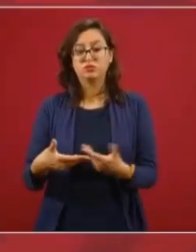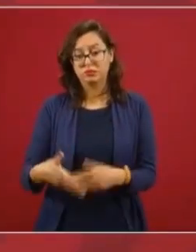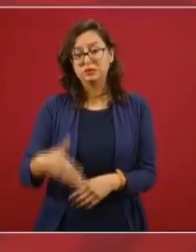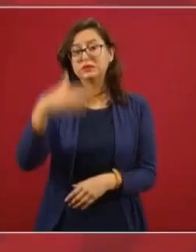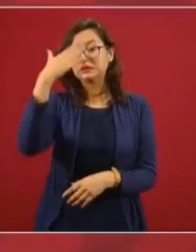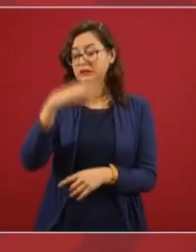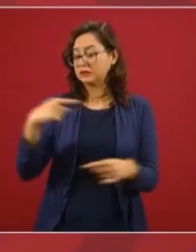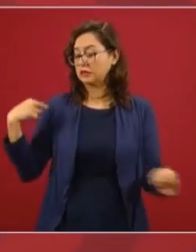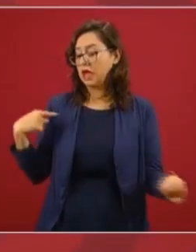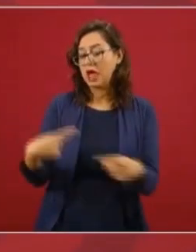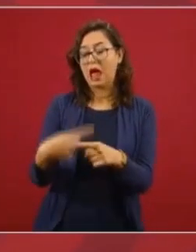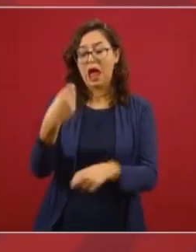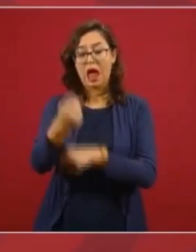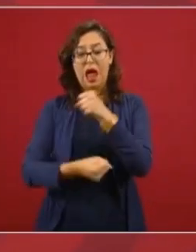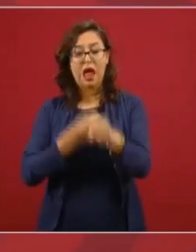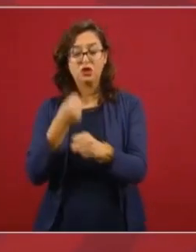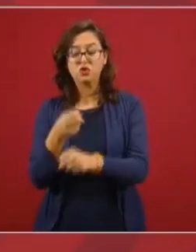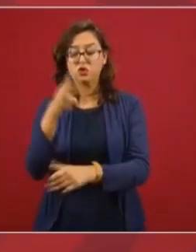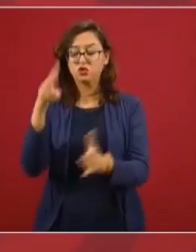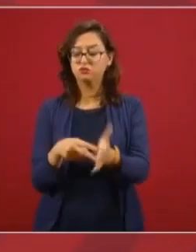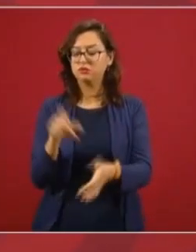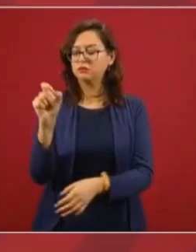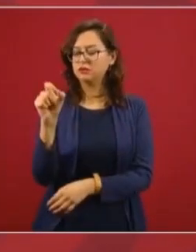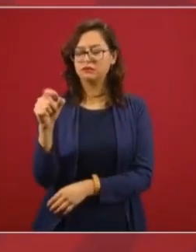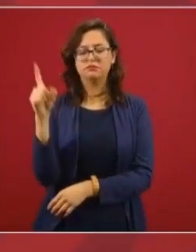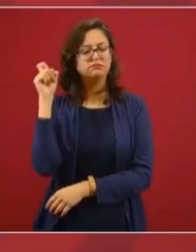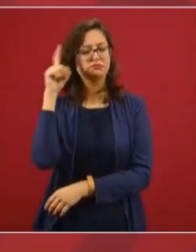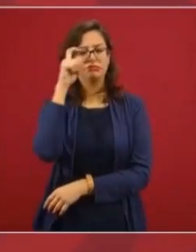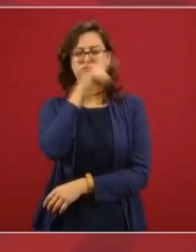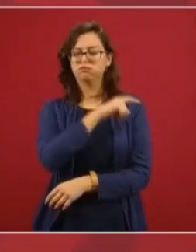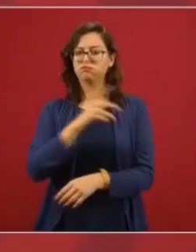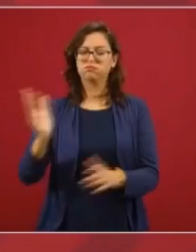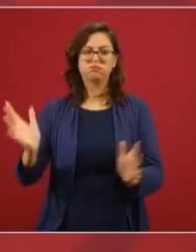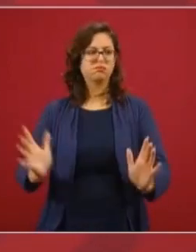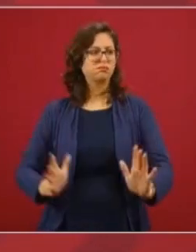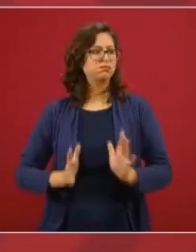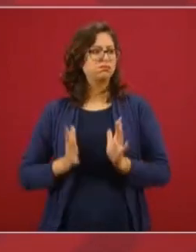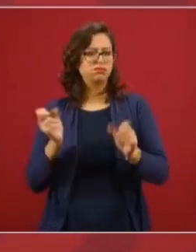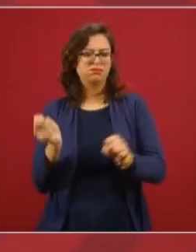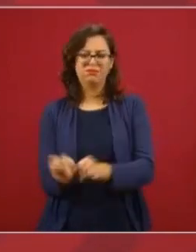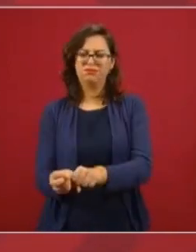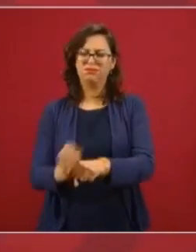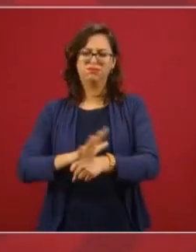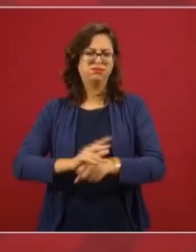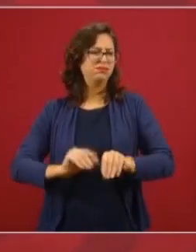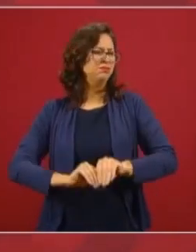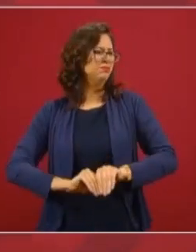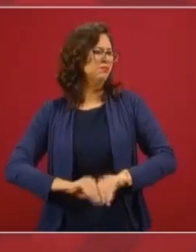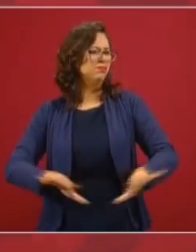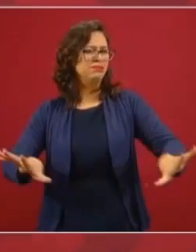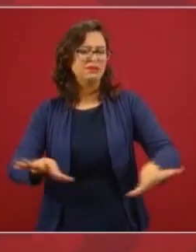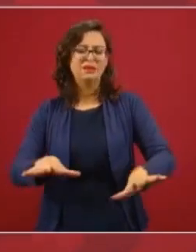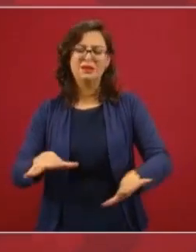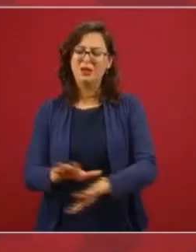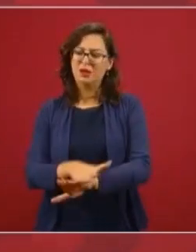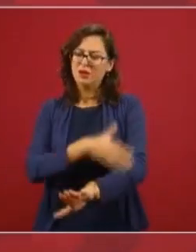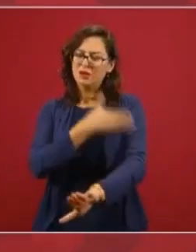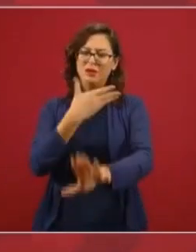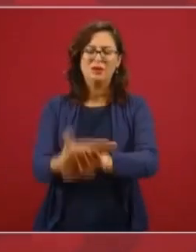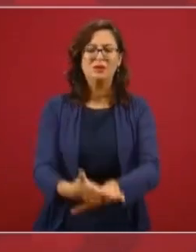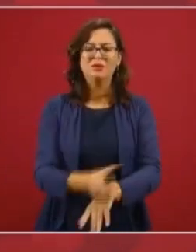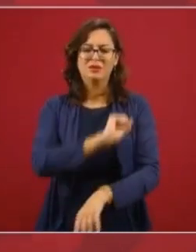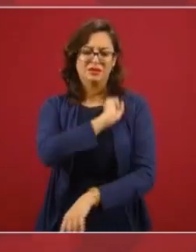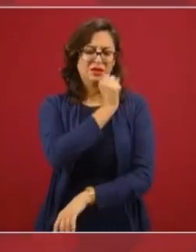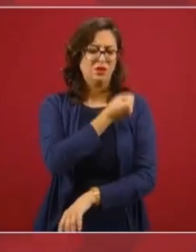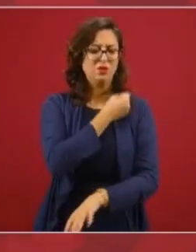muy complicado con el impacto inédito del coronavirus, con efectos muy duros en la salud, la economía y el empleo en el mundo.